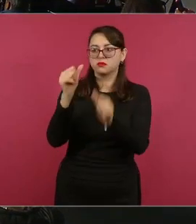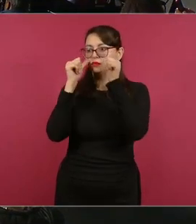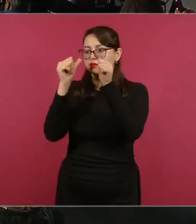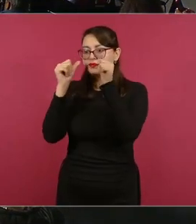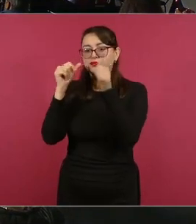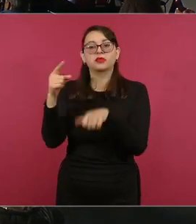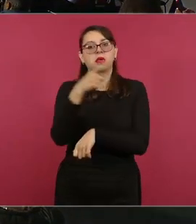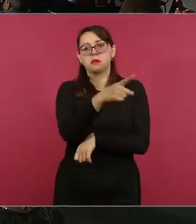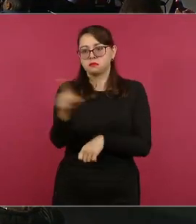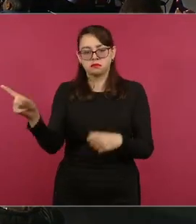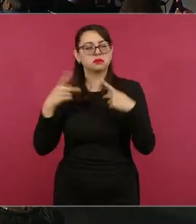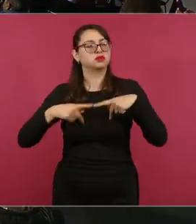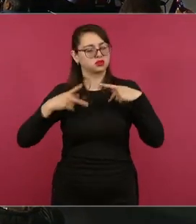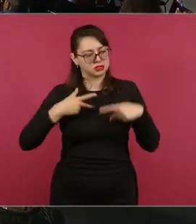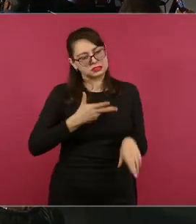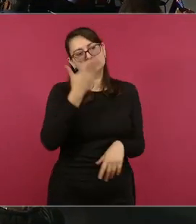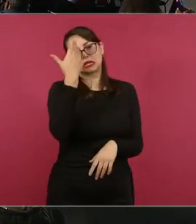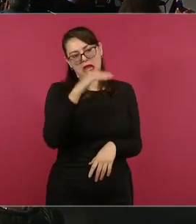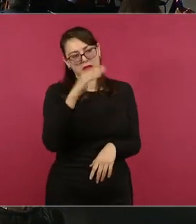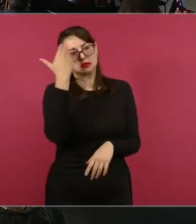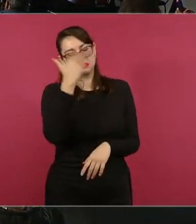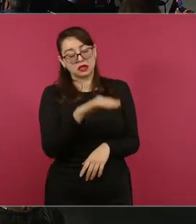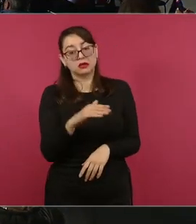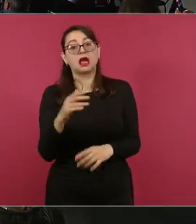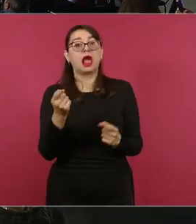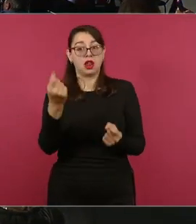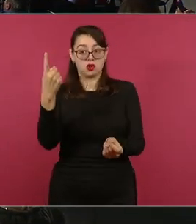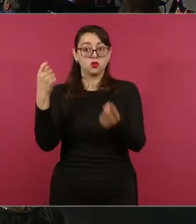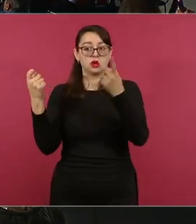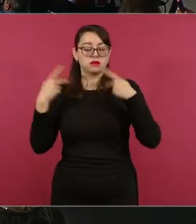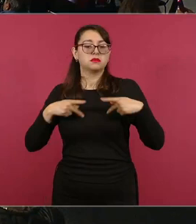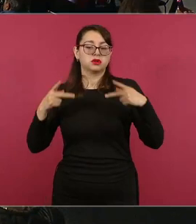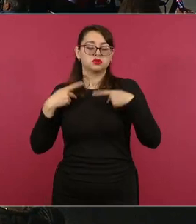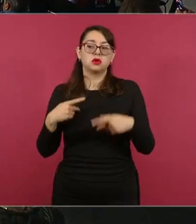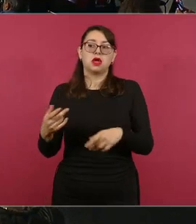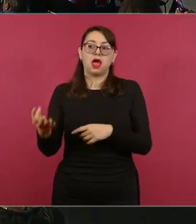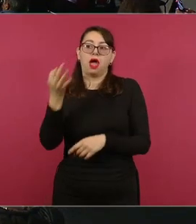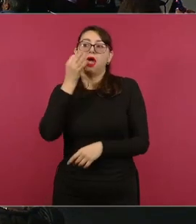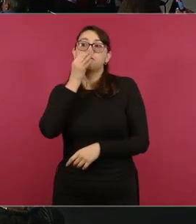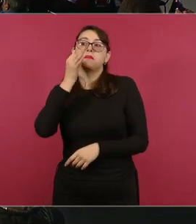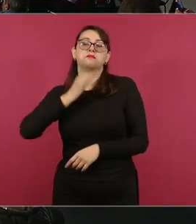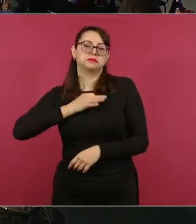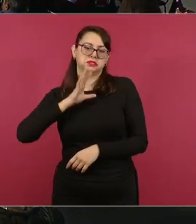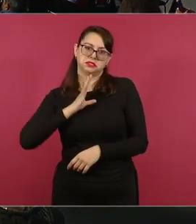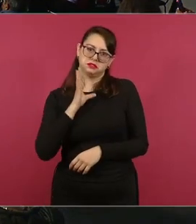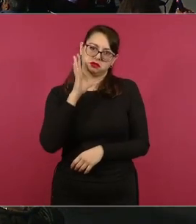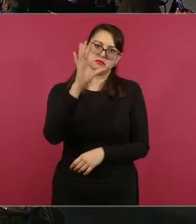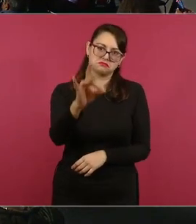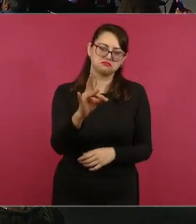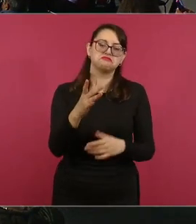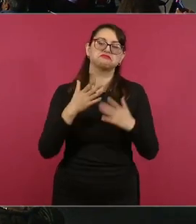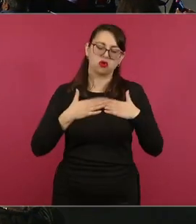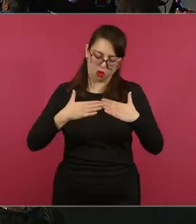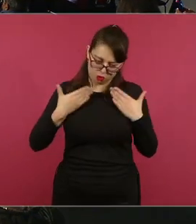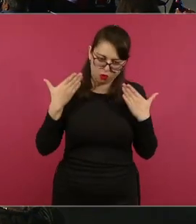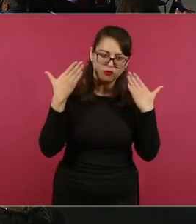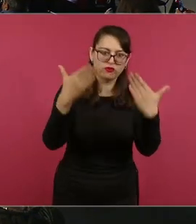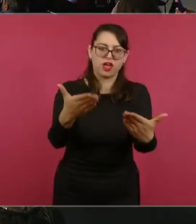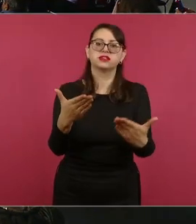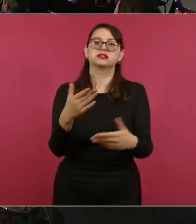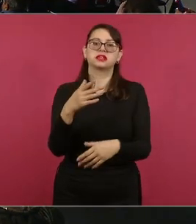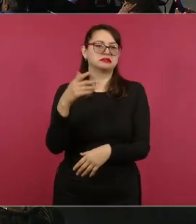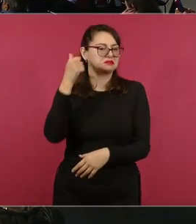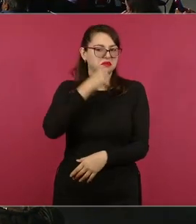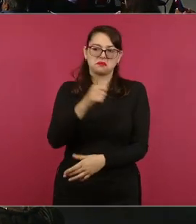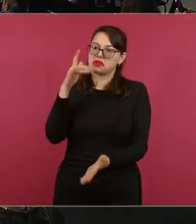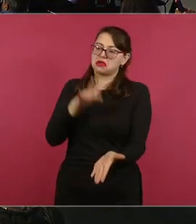funcionan los programas. Le mandan decir que ellos confían en que usted los va apoyar